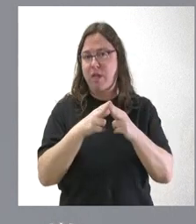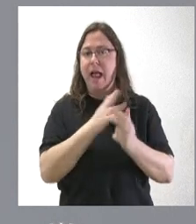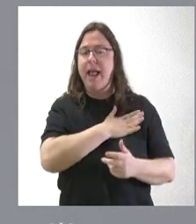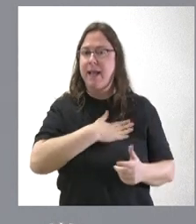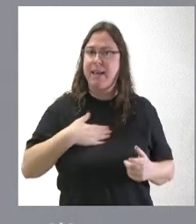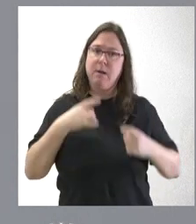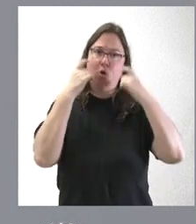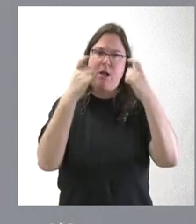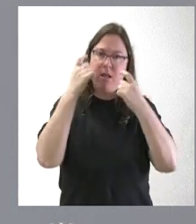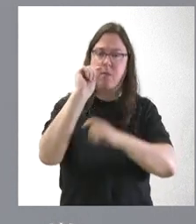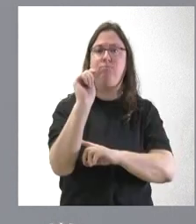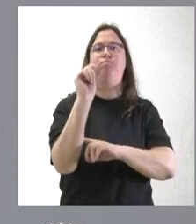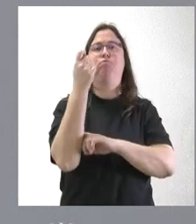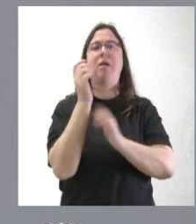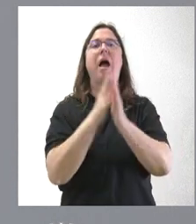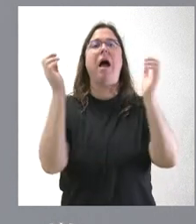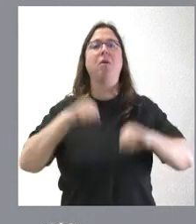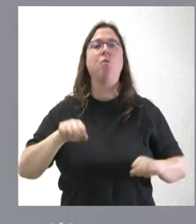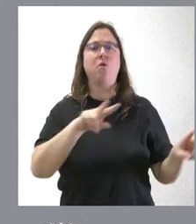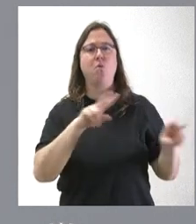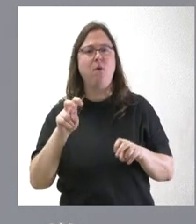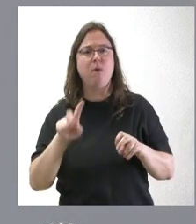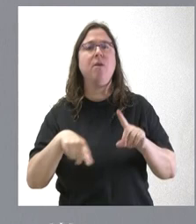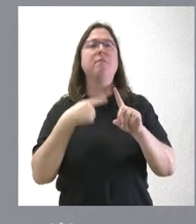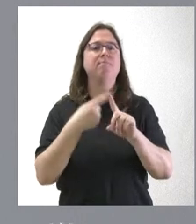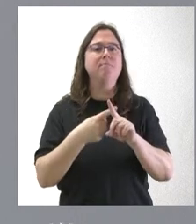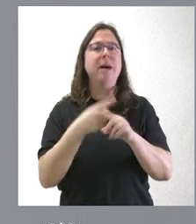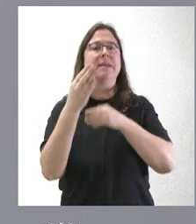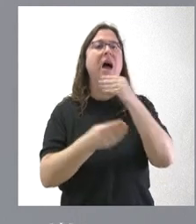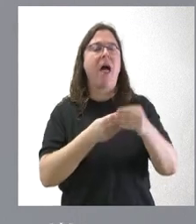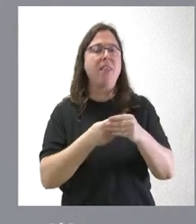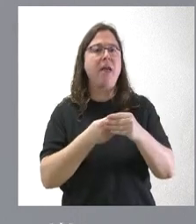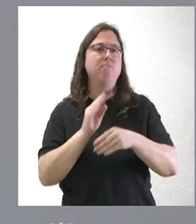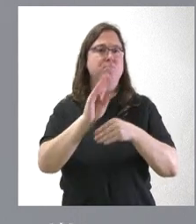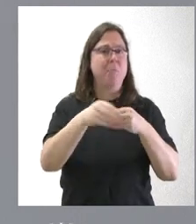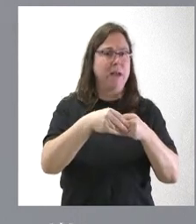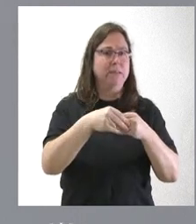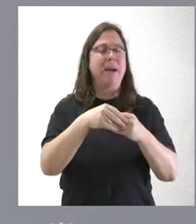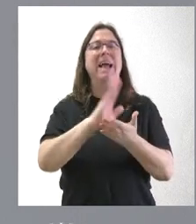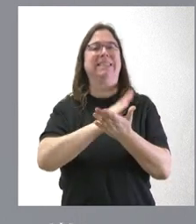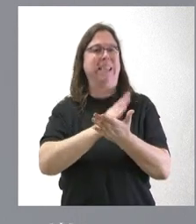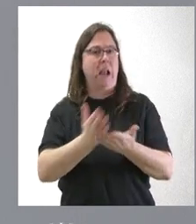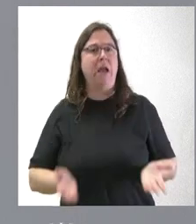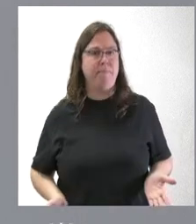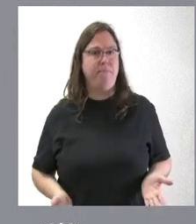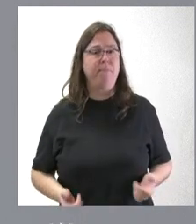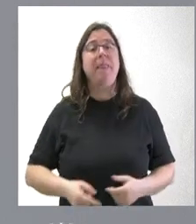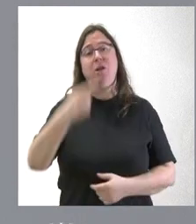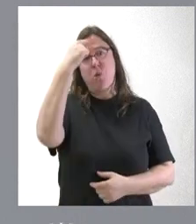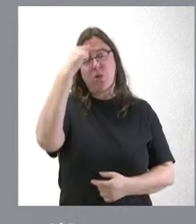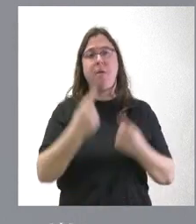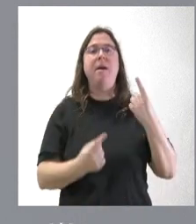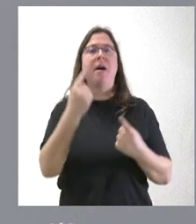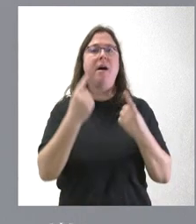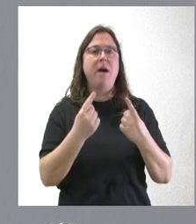por intentar alcanzar nuevos acuerdos y nuestro compromiso de seguir realizando aportaciones al SERLA. Saben ustedes que en alguno de los requerimientos